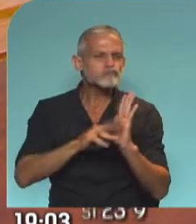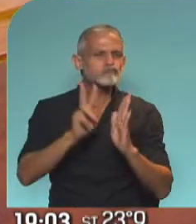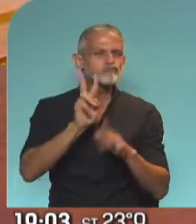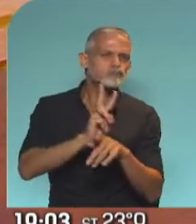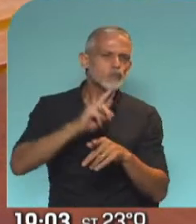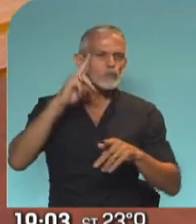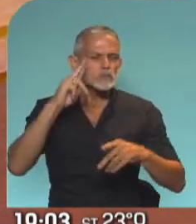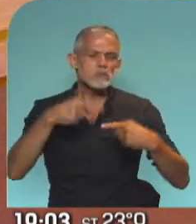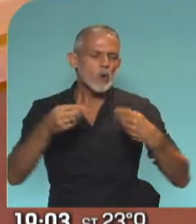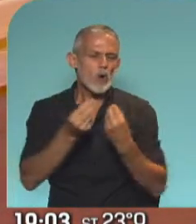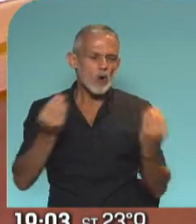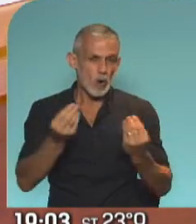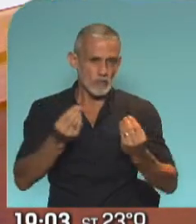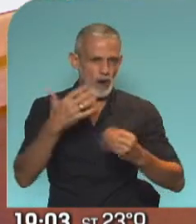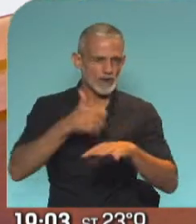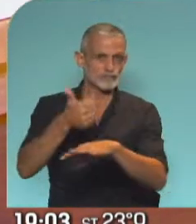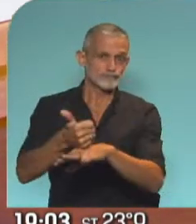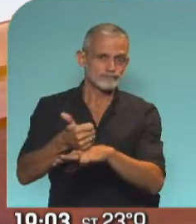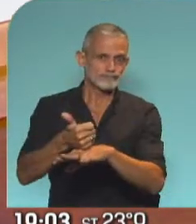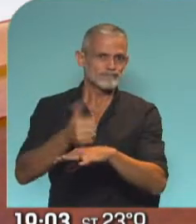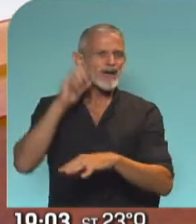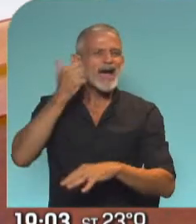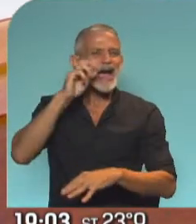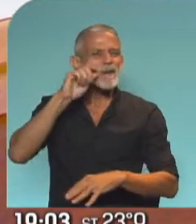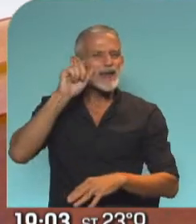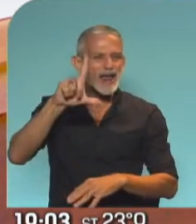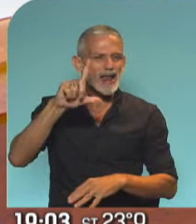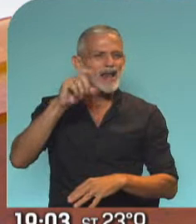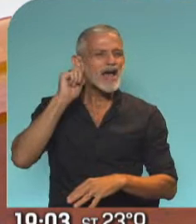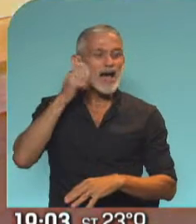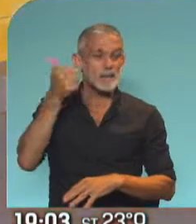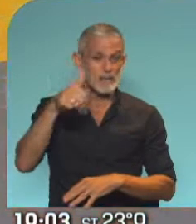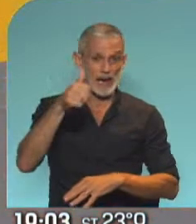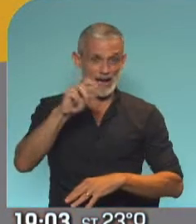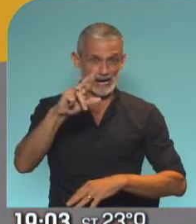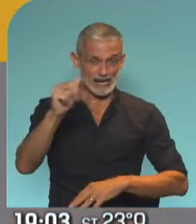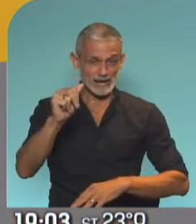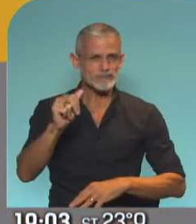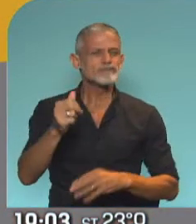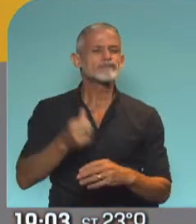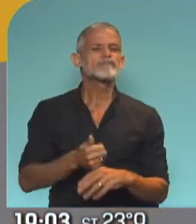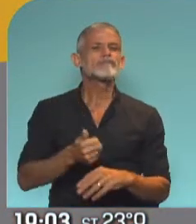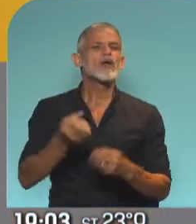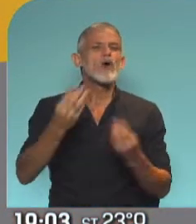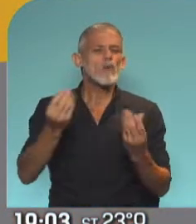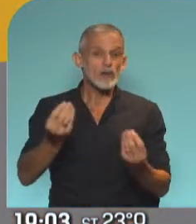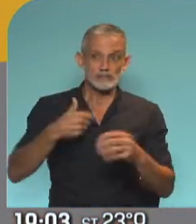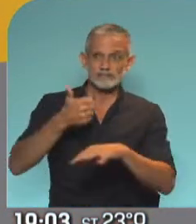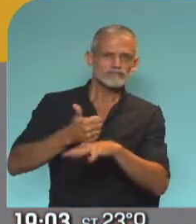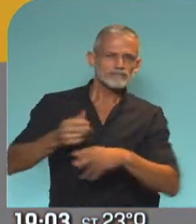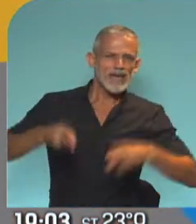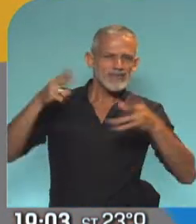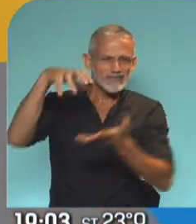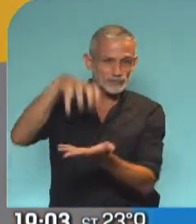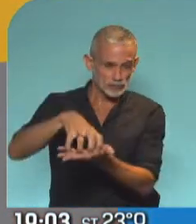de ese marco tenemos un móvil. Sí, nos vamos con Gabriel Gamarra. ¿Cómo les va? Muy buenas tardes. Estamos en el edificio,